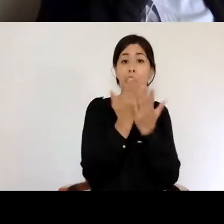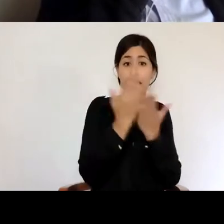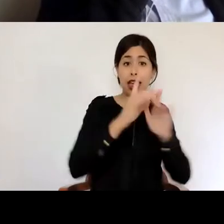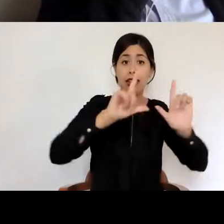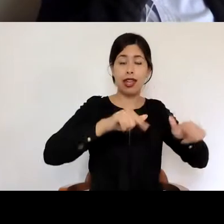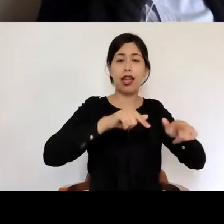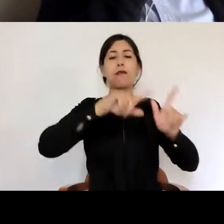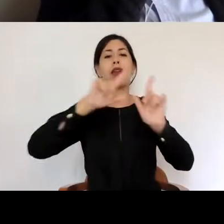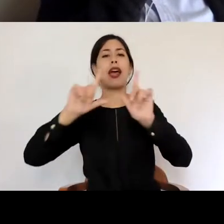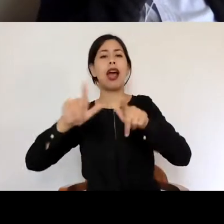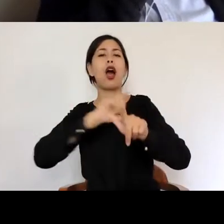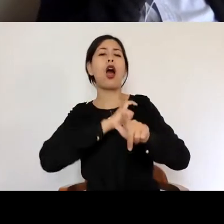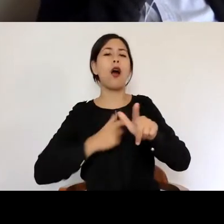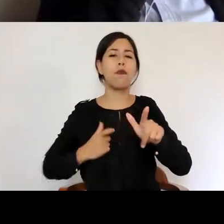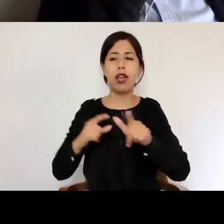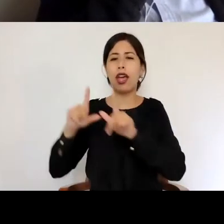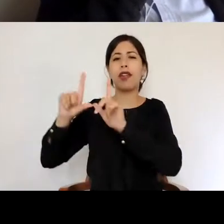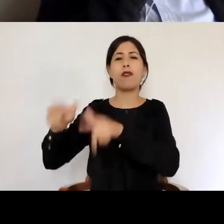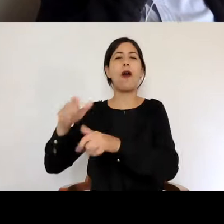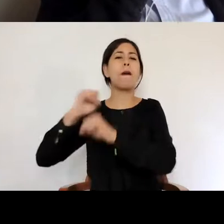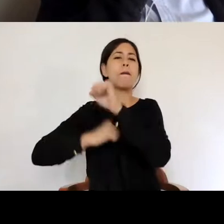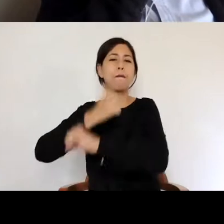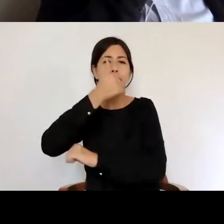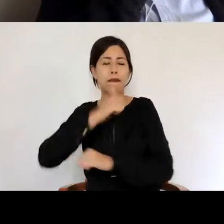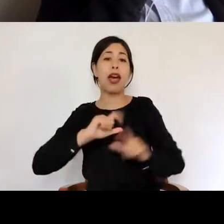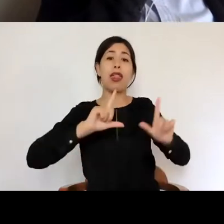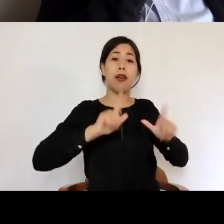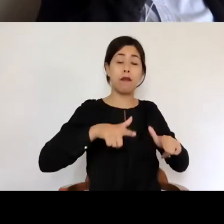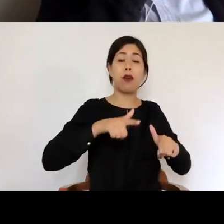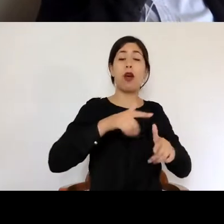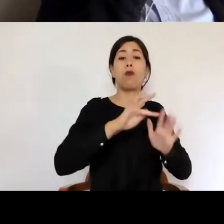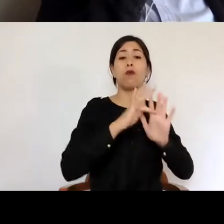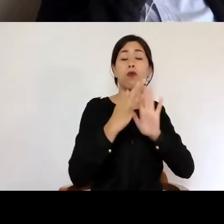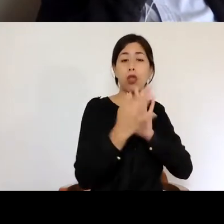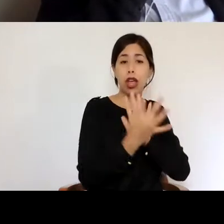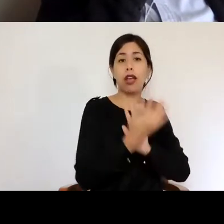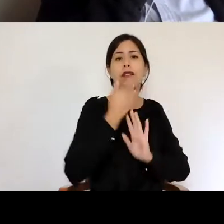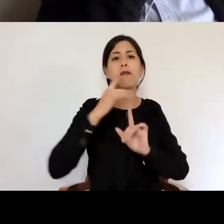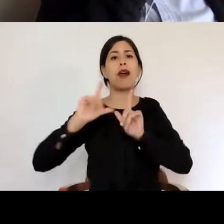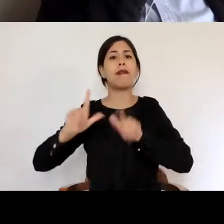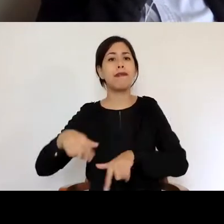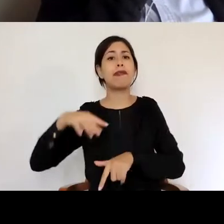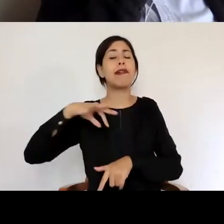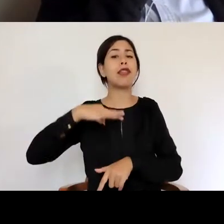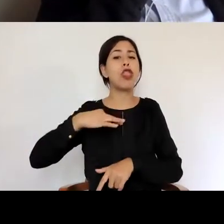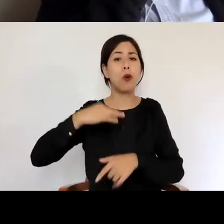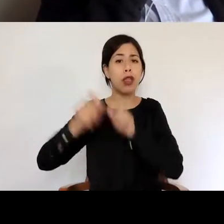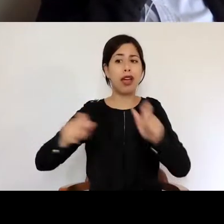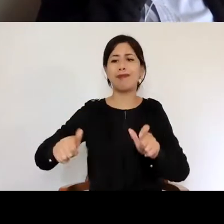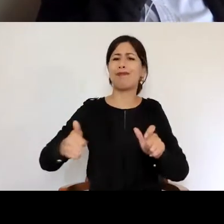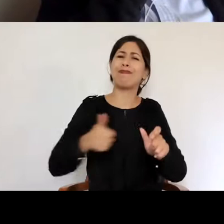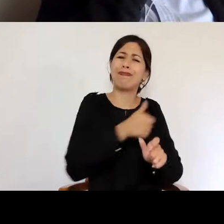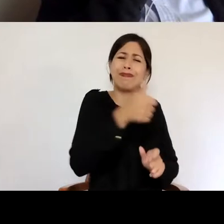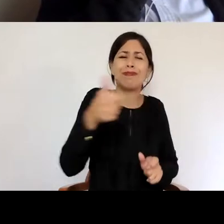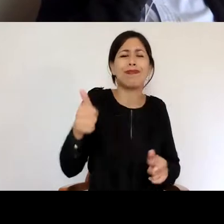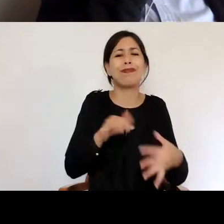sector privado, sociedad civil, fundaciones, trabajamos en conjunto. En algunos casos, estas propuestas incluso han llegado a